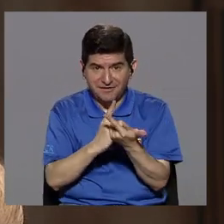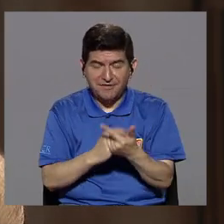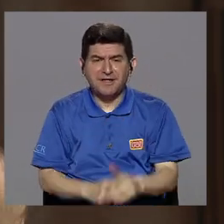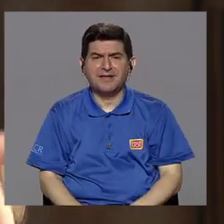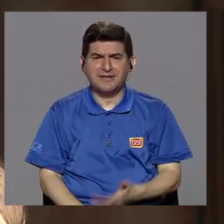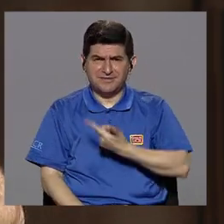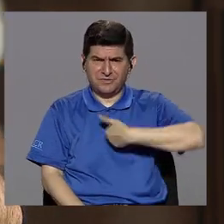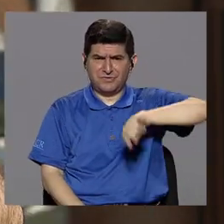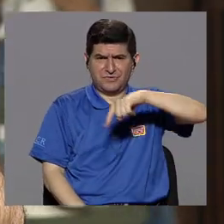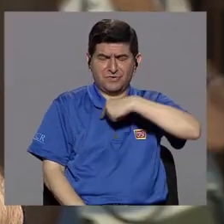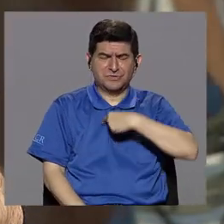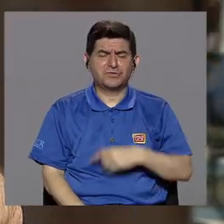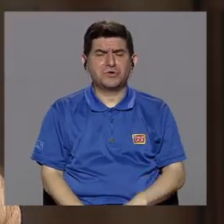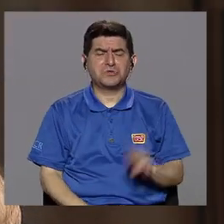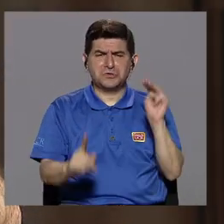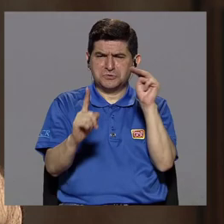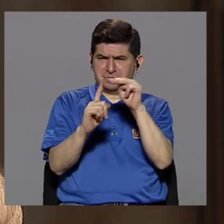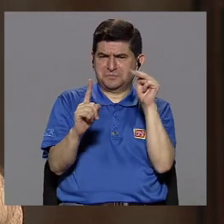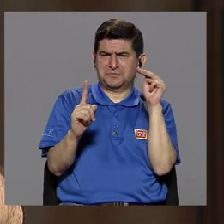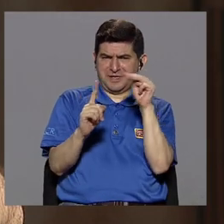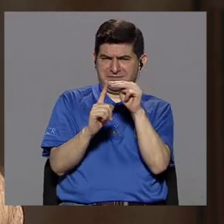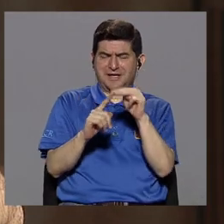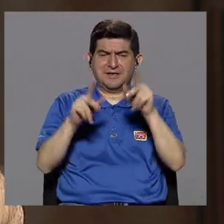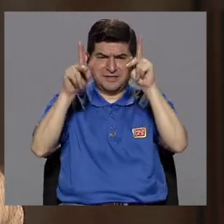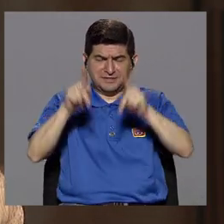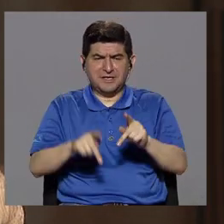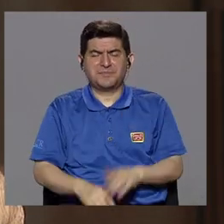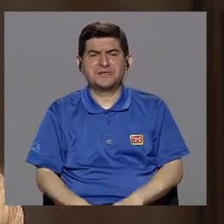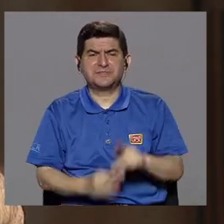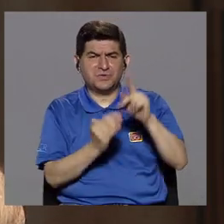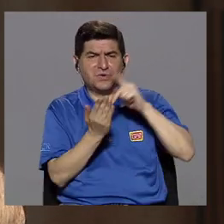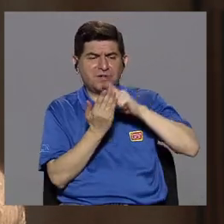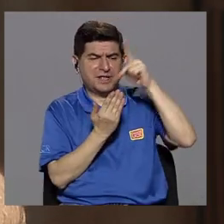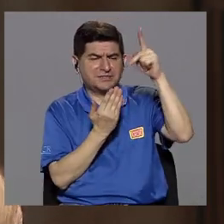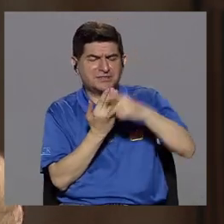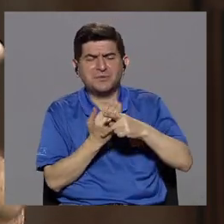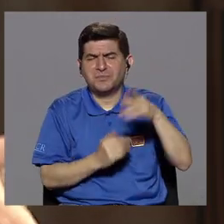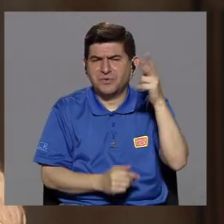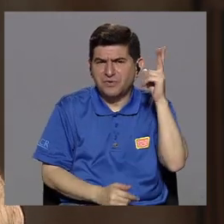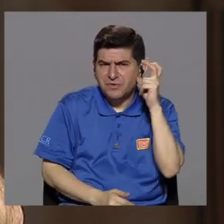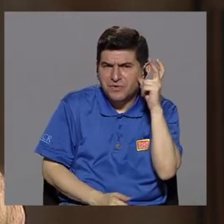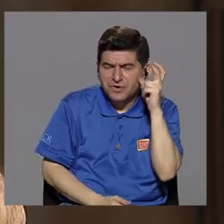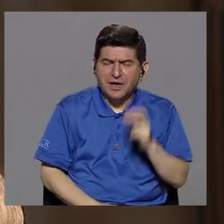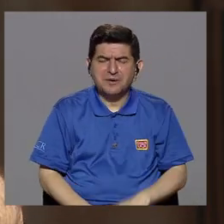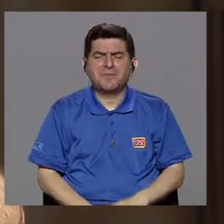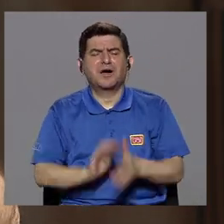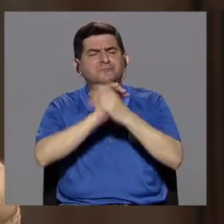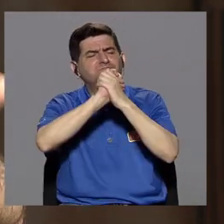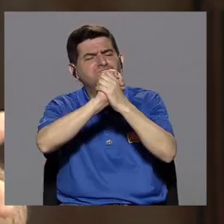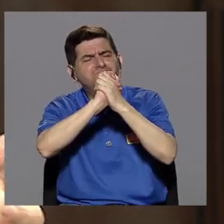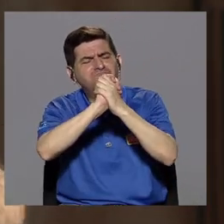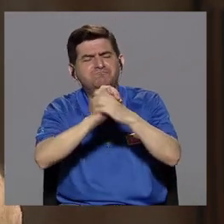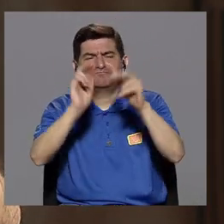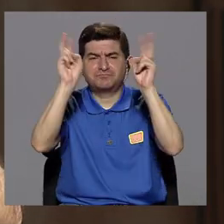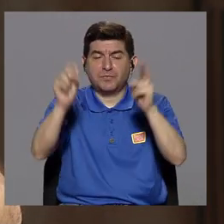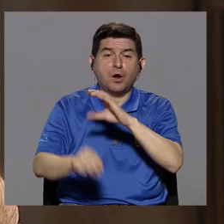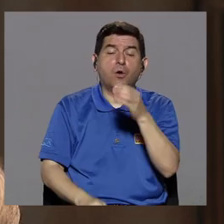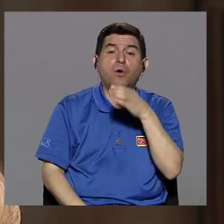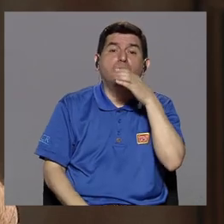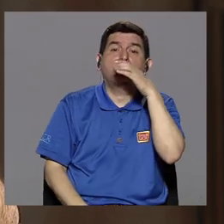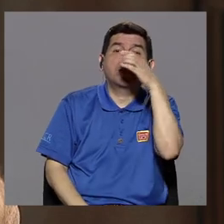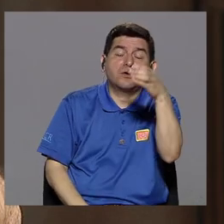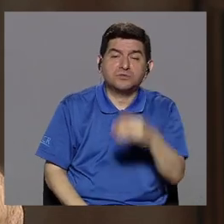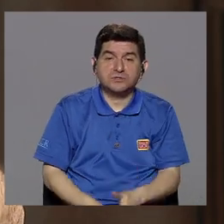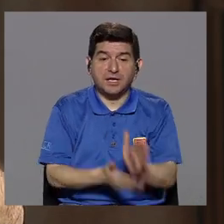mensajes de oyentes de los programas que nos felicitan por los temas, nos sugieren que les pongamos